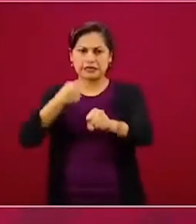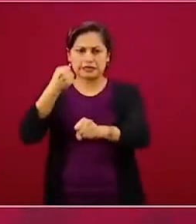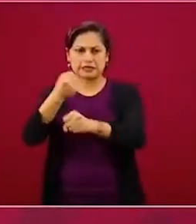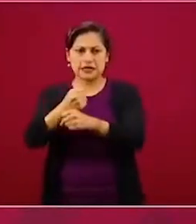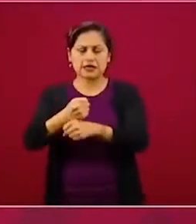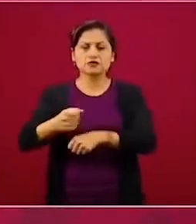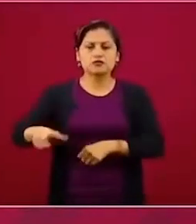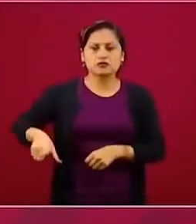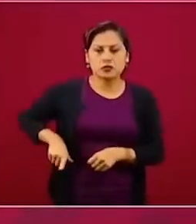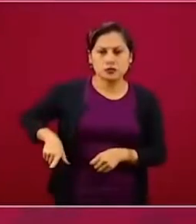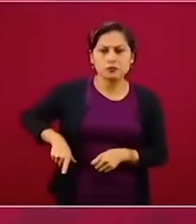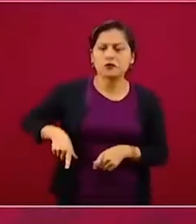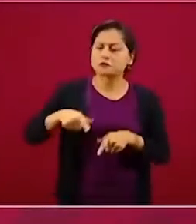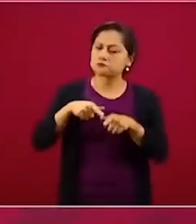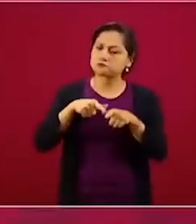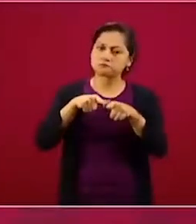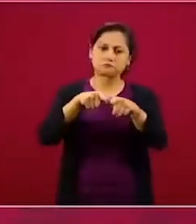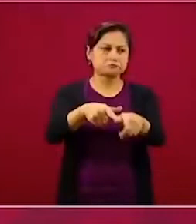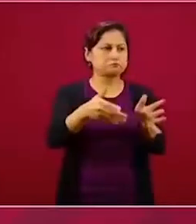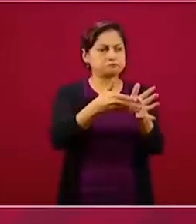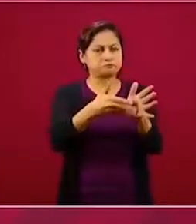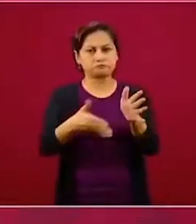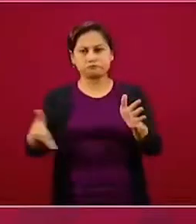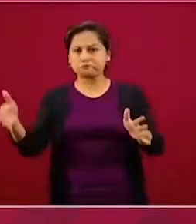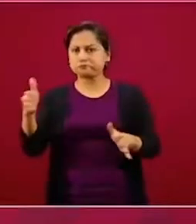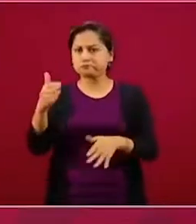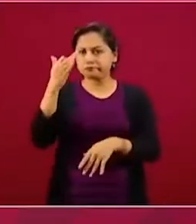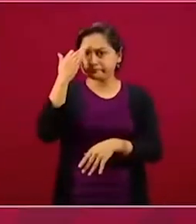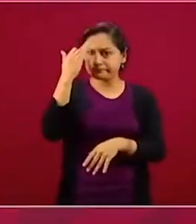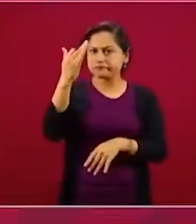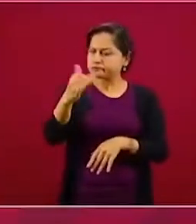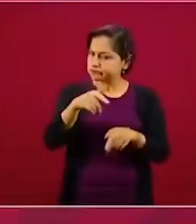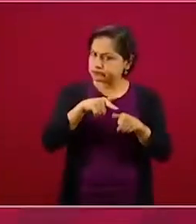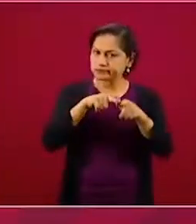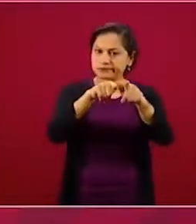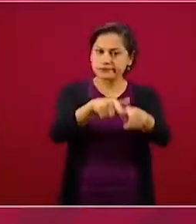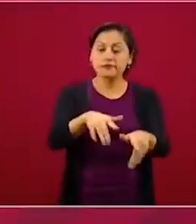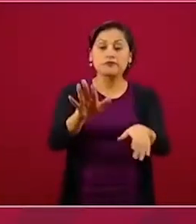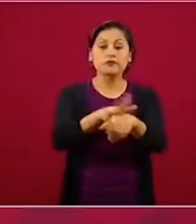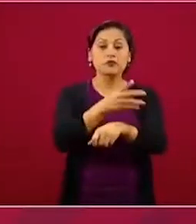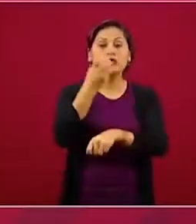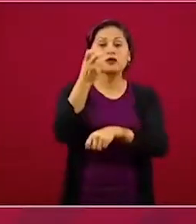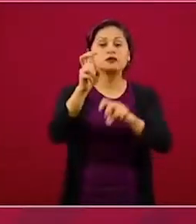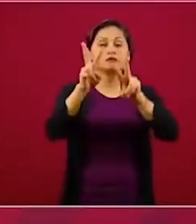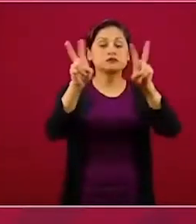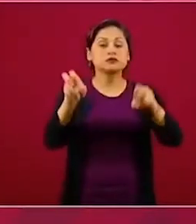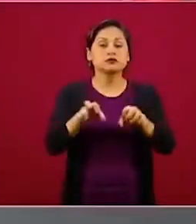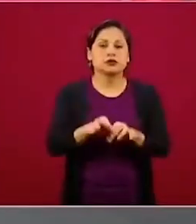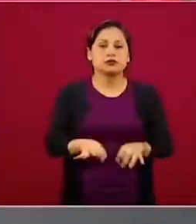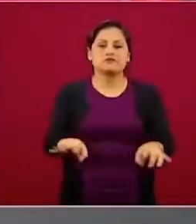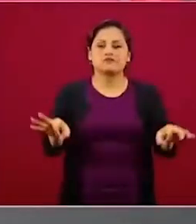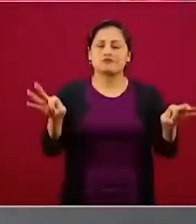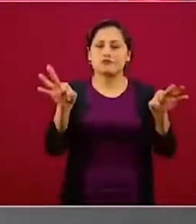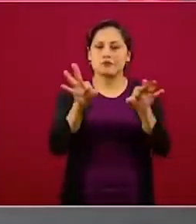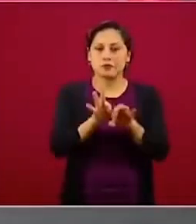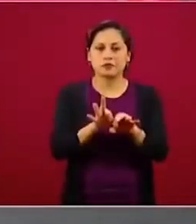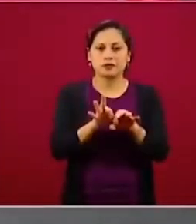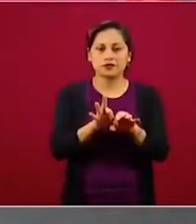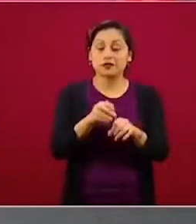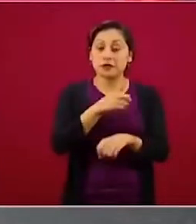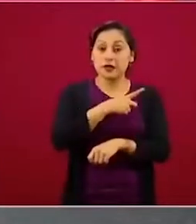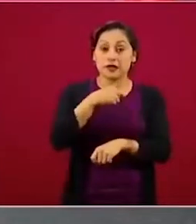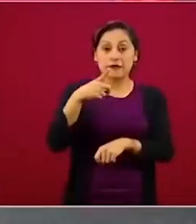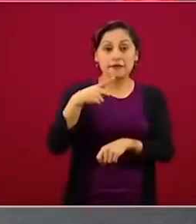importantísimo el que se informe